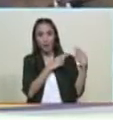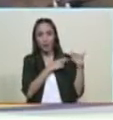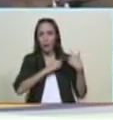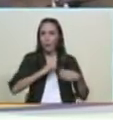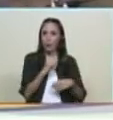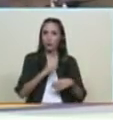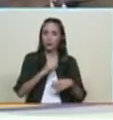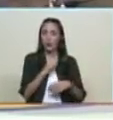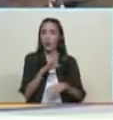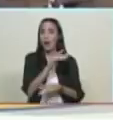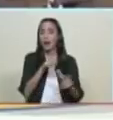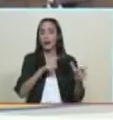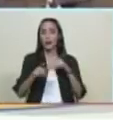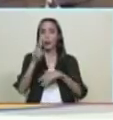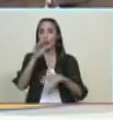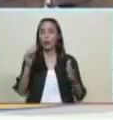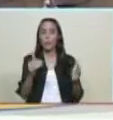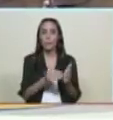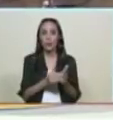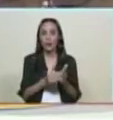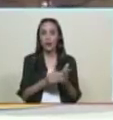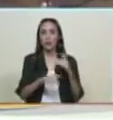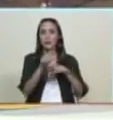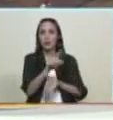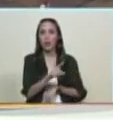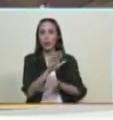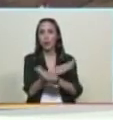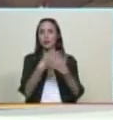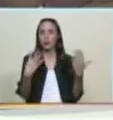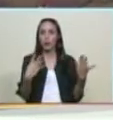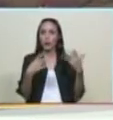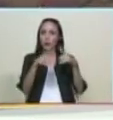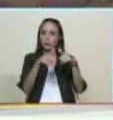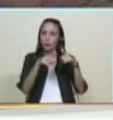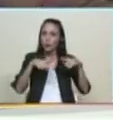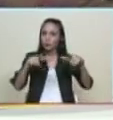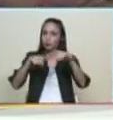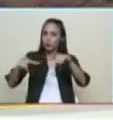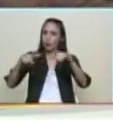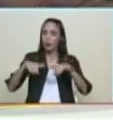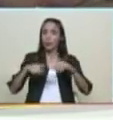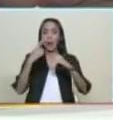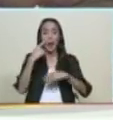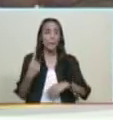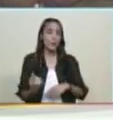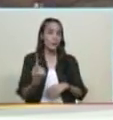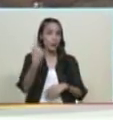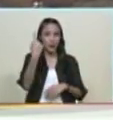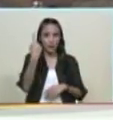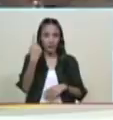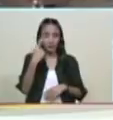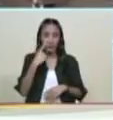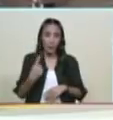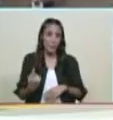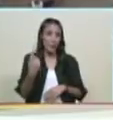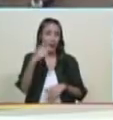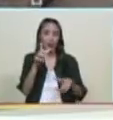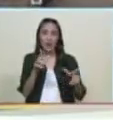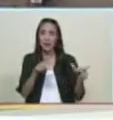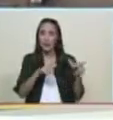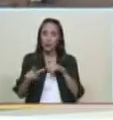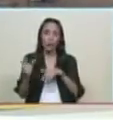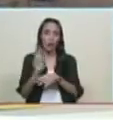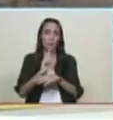activando 2119 cuadrantes de paz en el operativo carnaval primera vez que vamos a activar el plan de